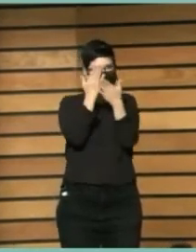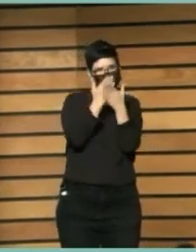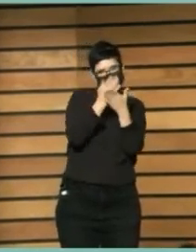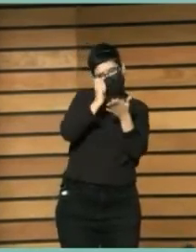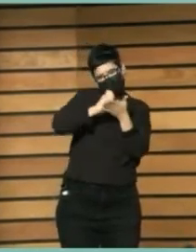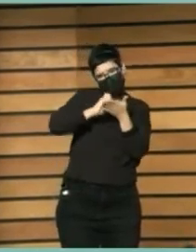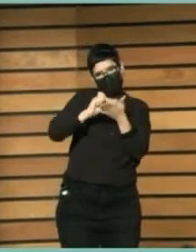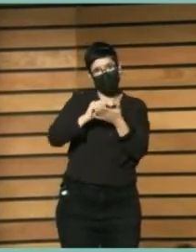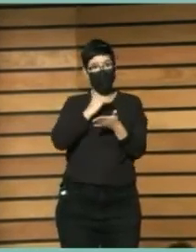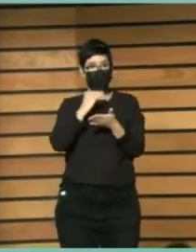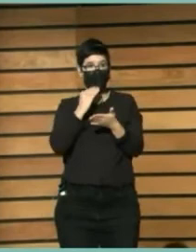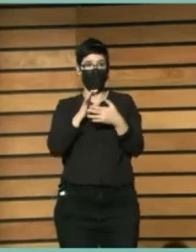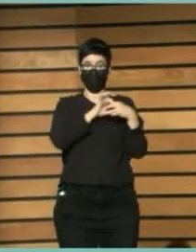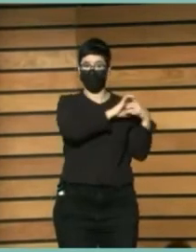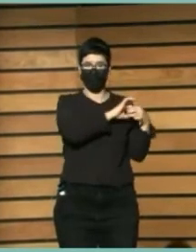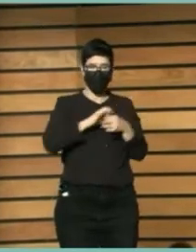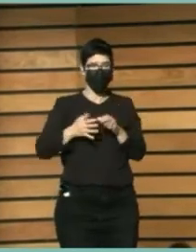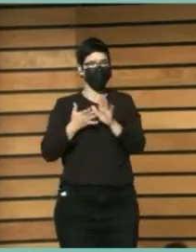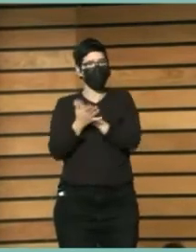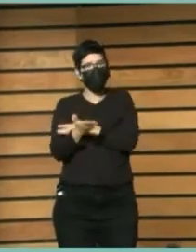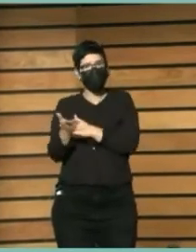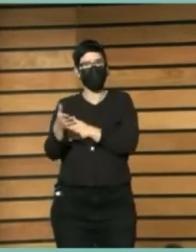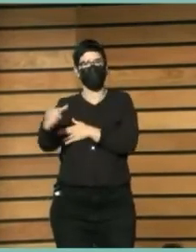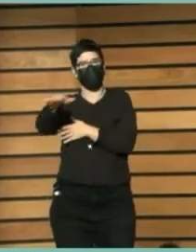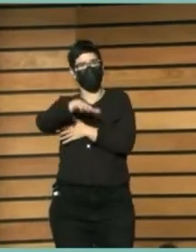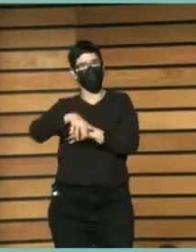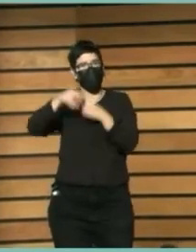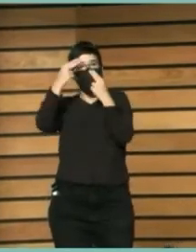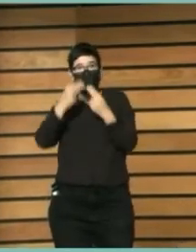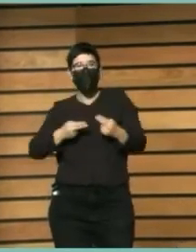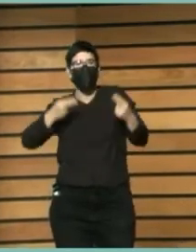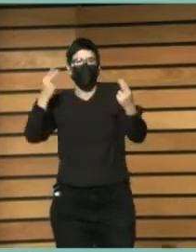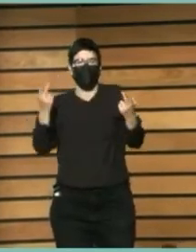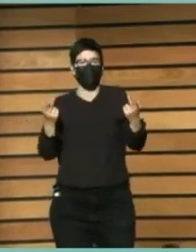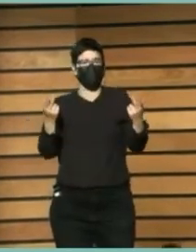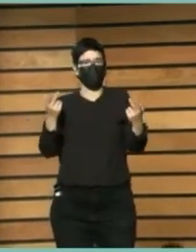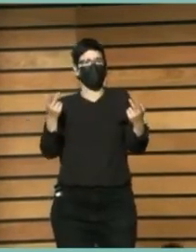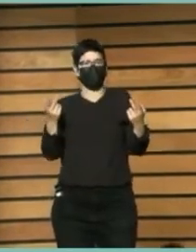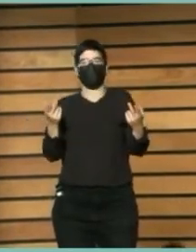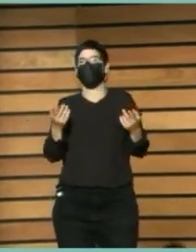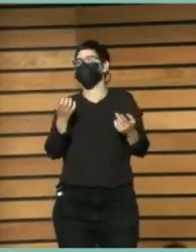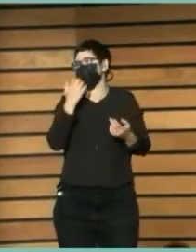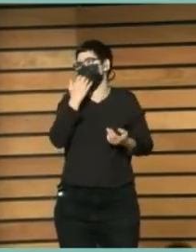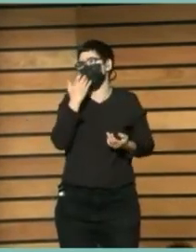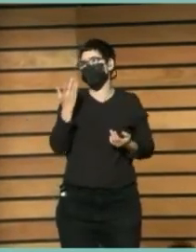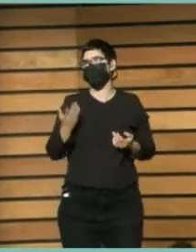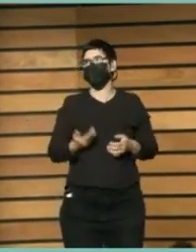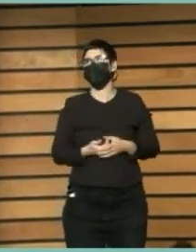Están relacionados Con la esfera Pública Y con la formación De la opinión Por ejemplo